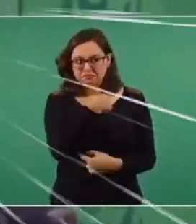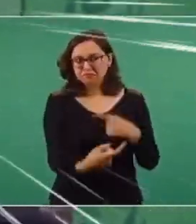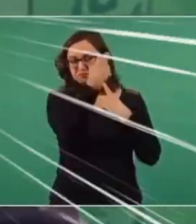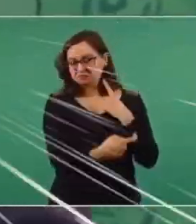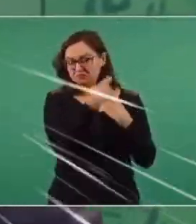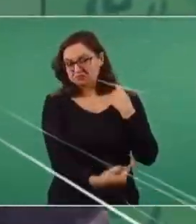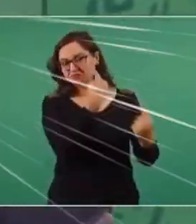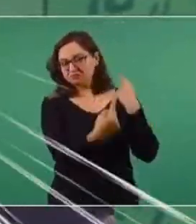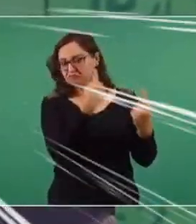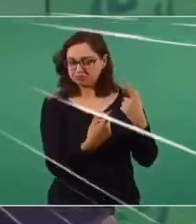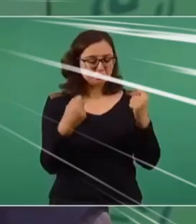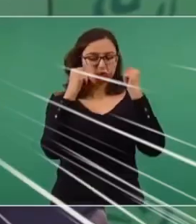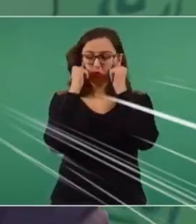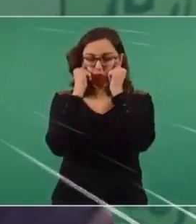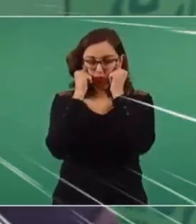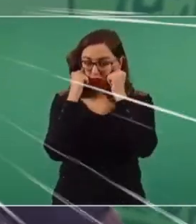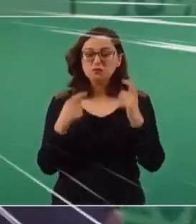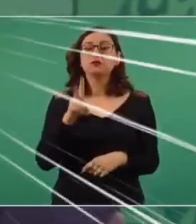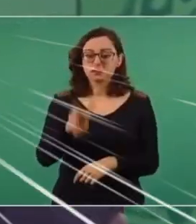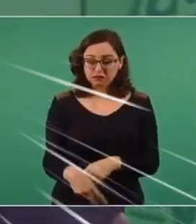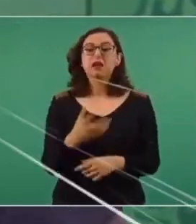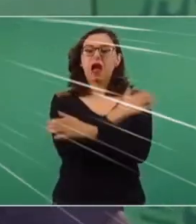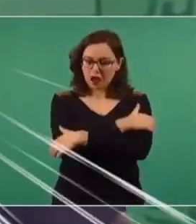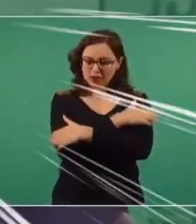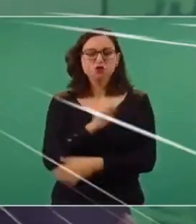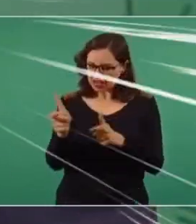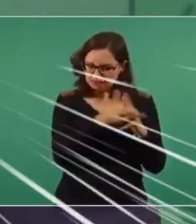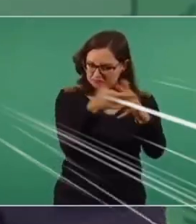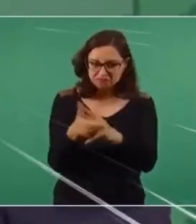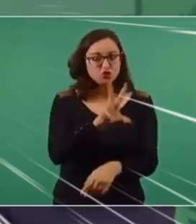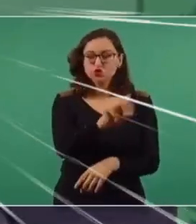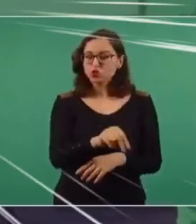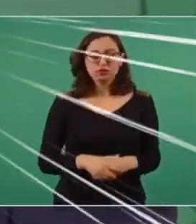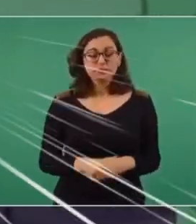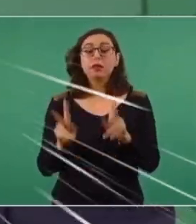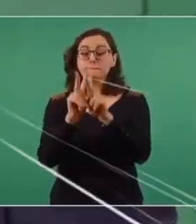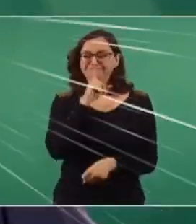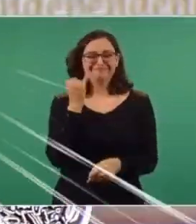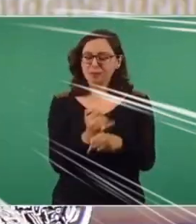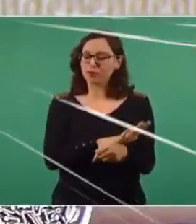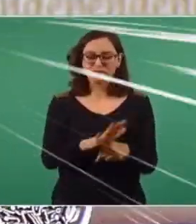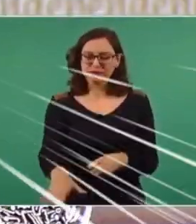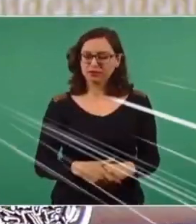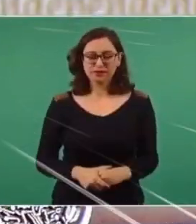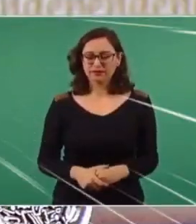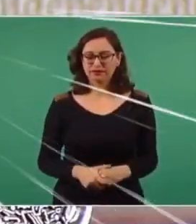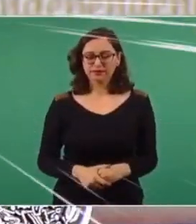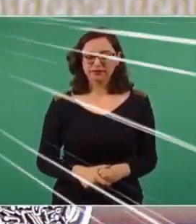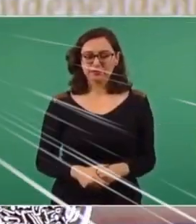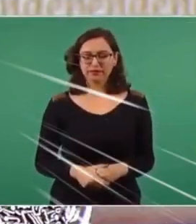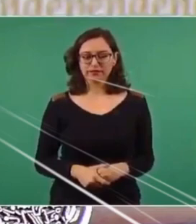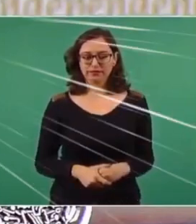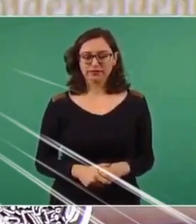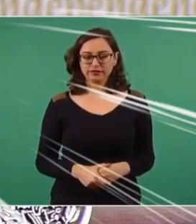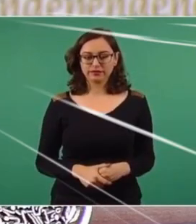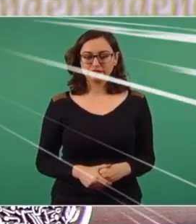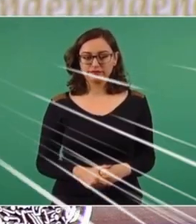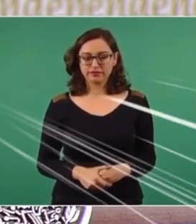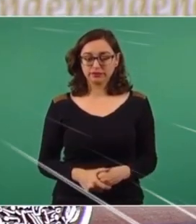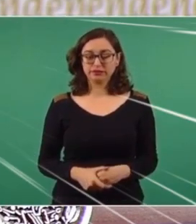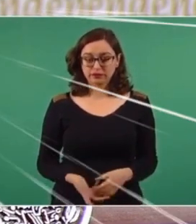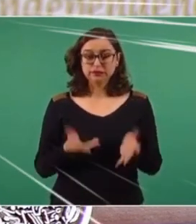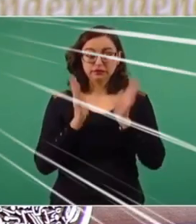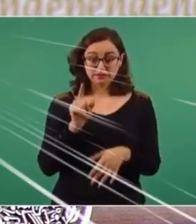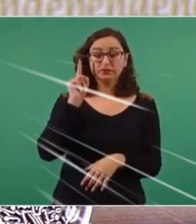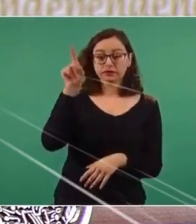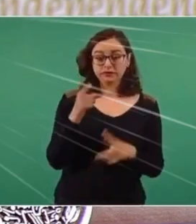voy a seguir diciendo abrazos, no balazos. La paz es fruto de la justicia. Ya se abrió una mesa de